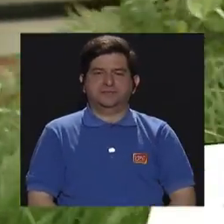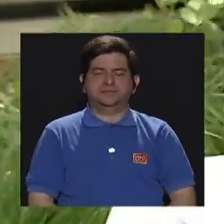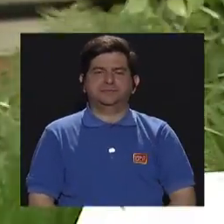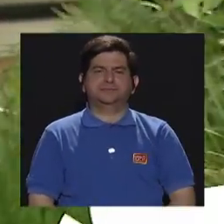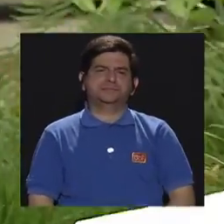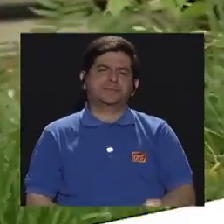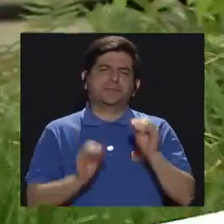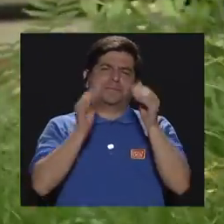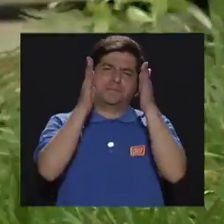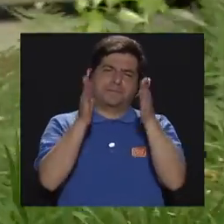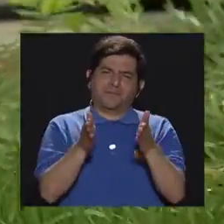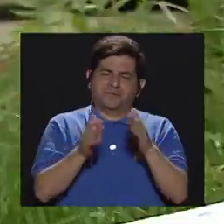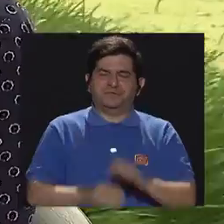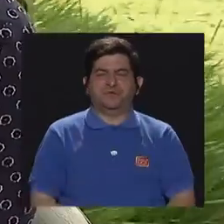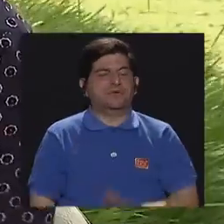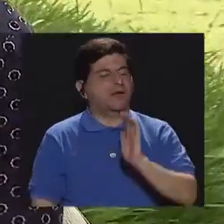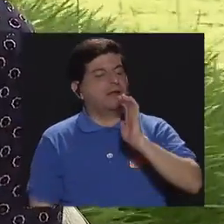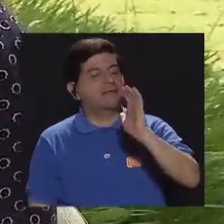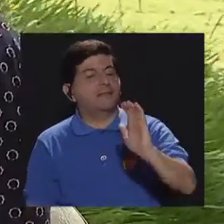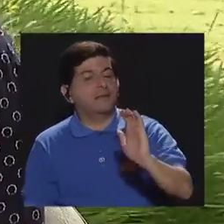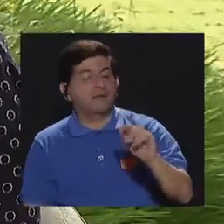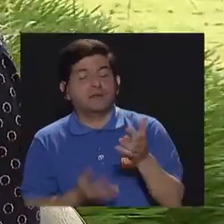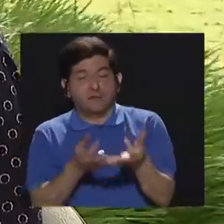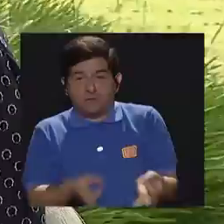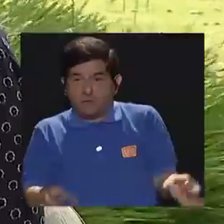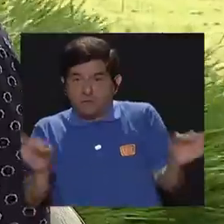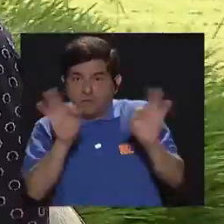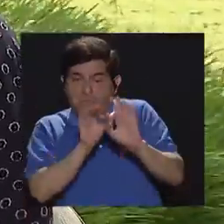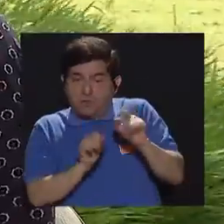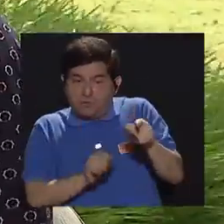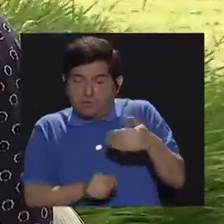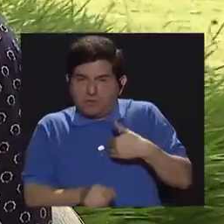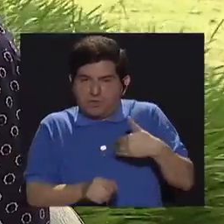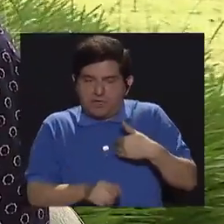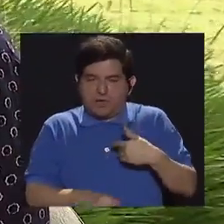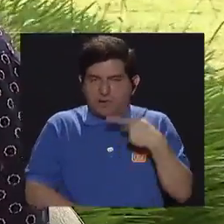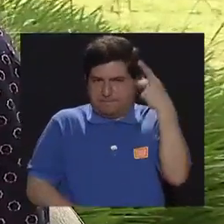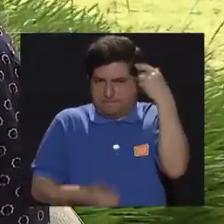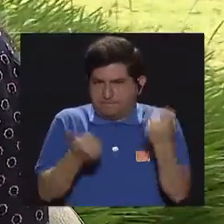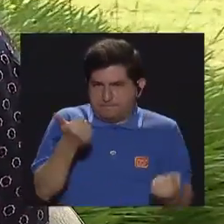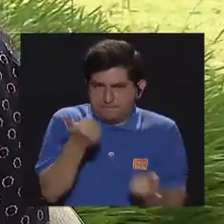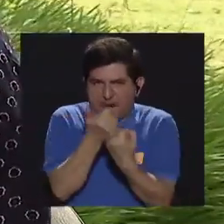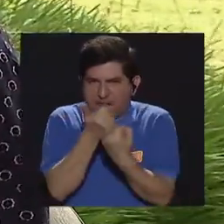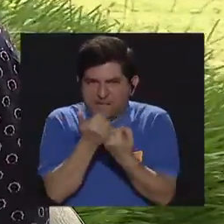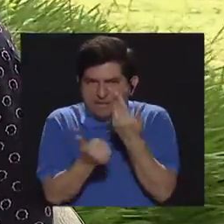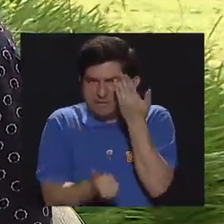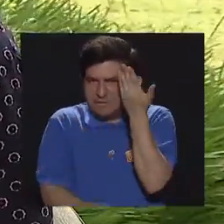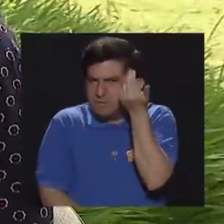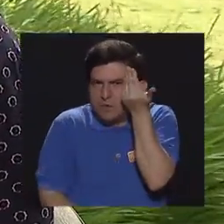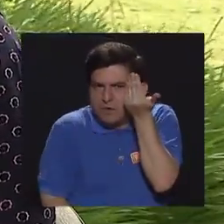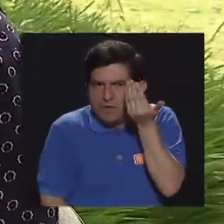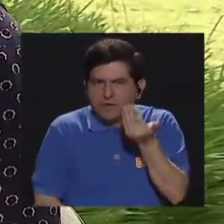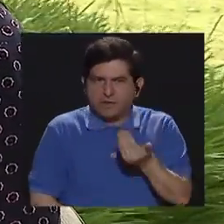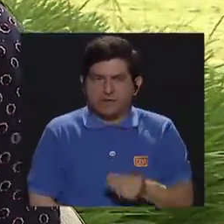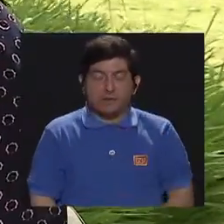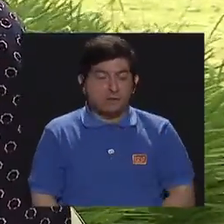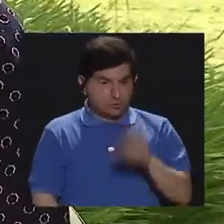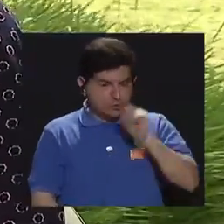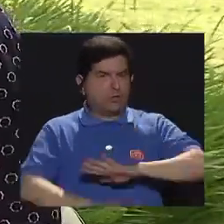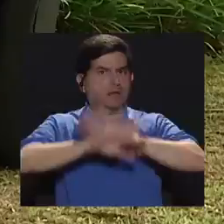Profesora, para el niño es importante contar con el apoyo de sus padres y por qué. Por supuesto,